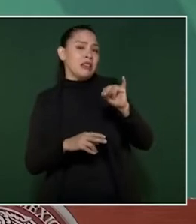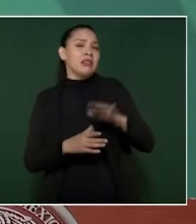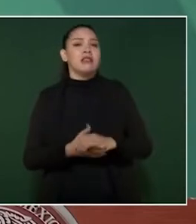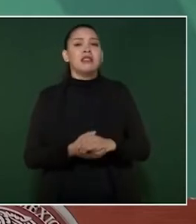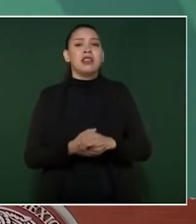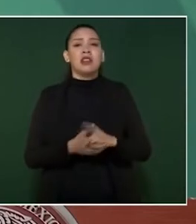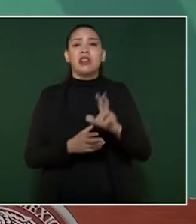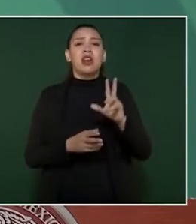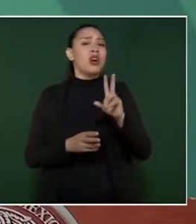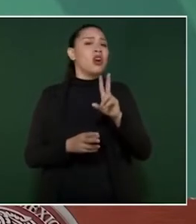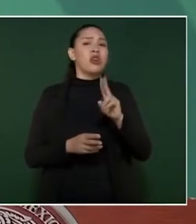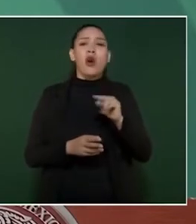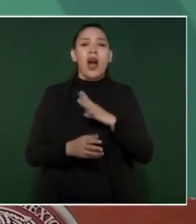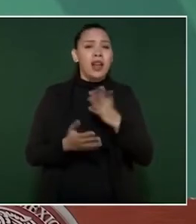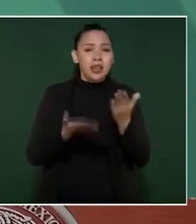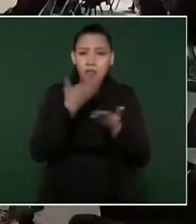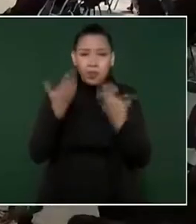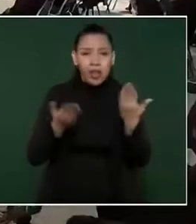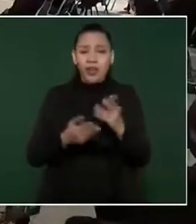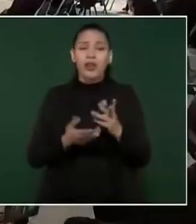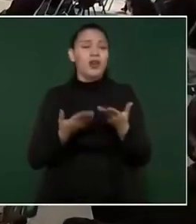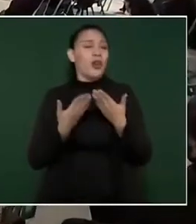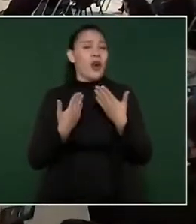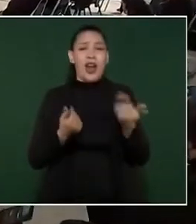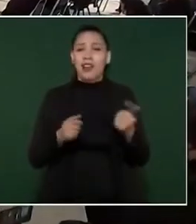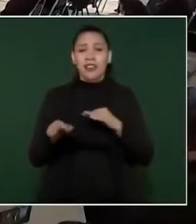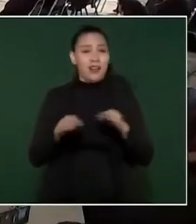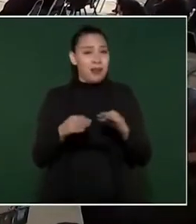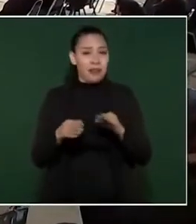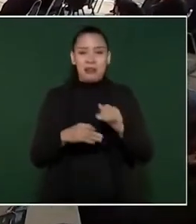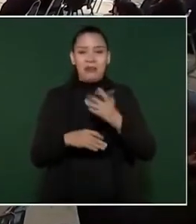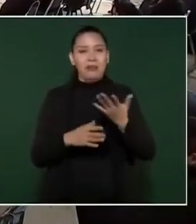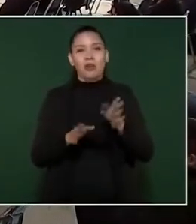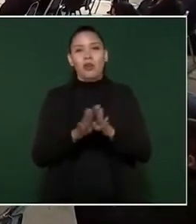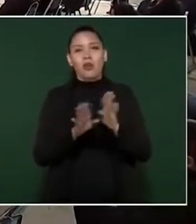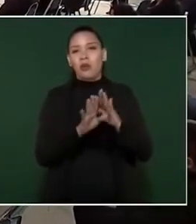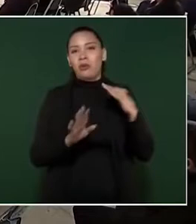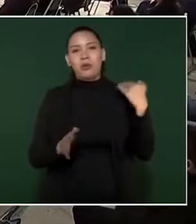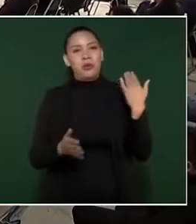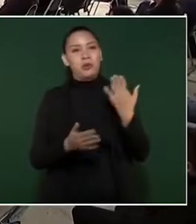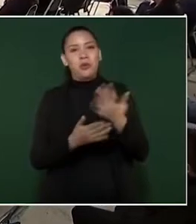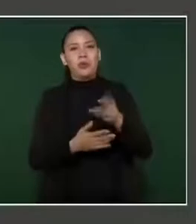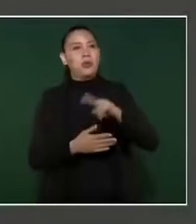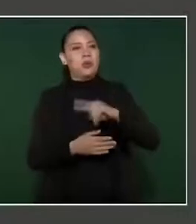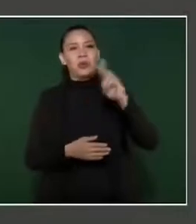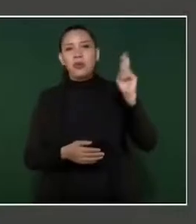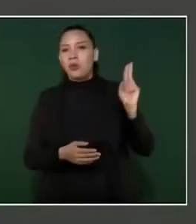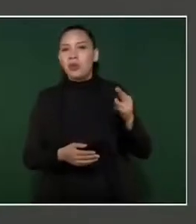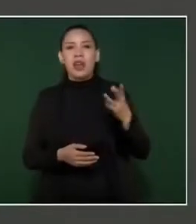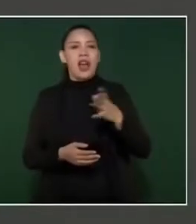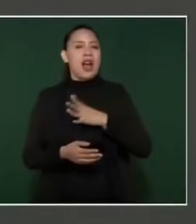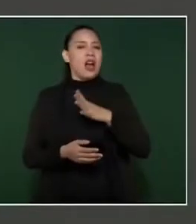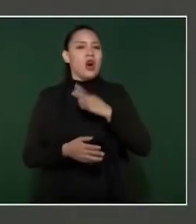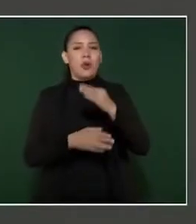ni estudian ni trabajan y nunca habían